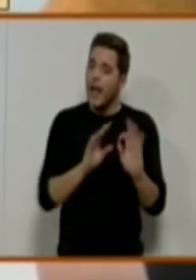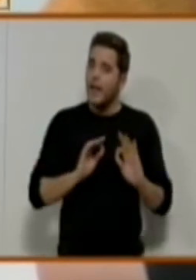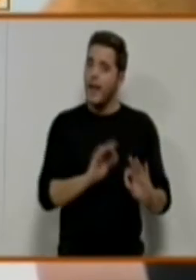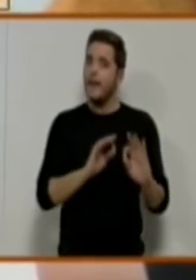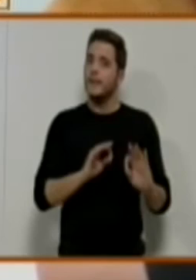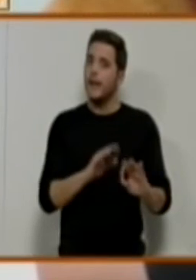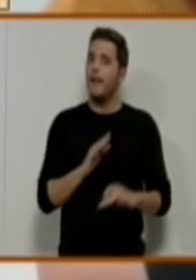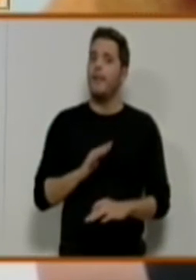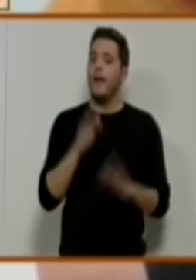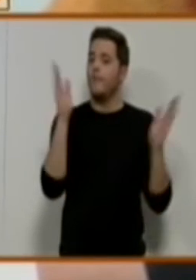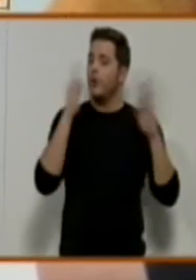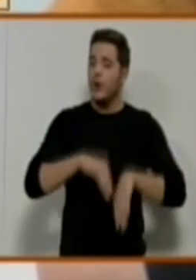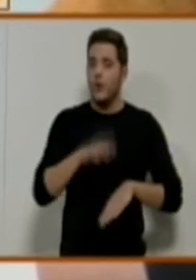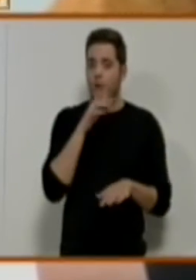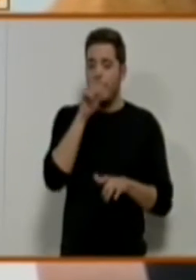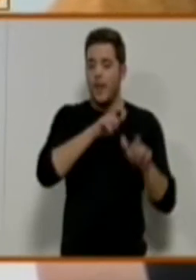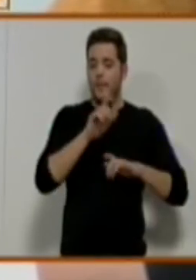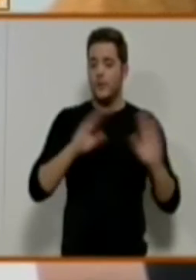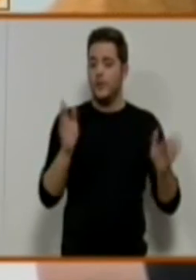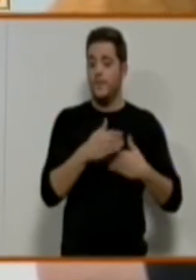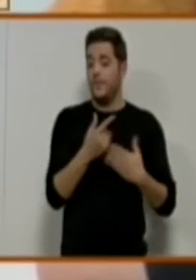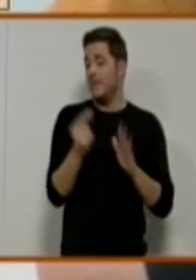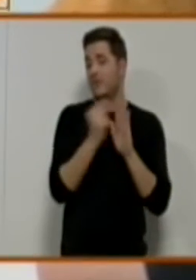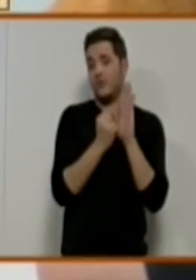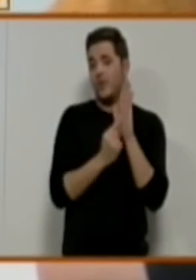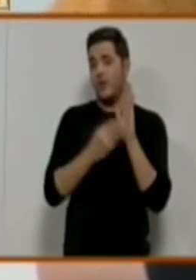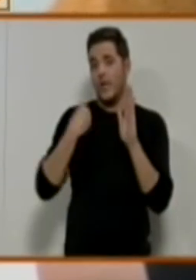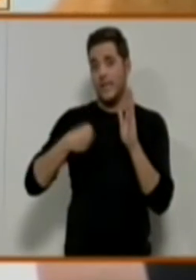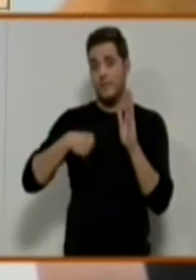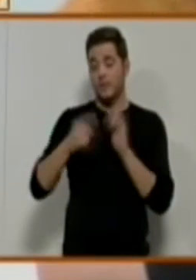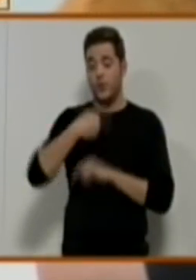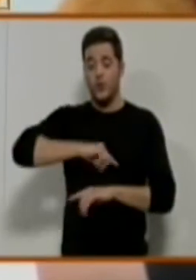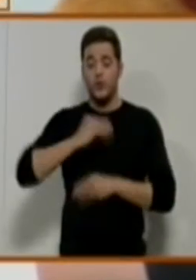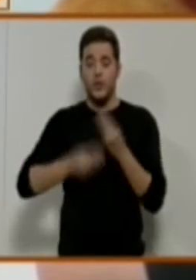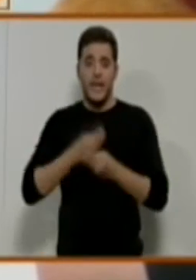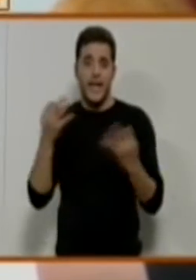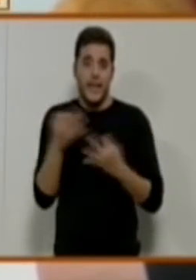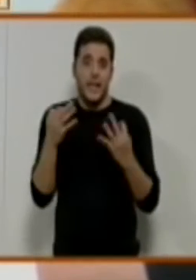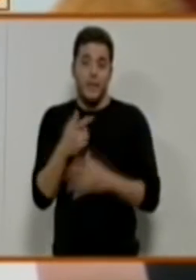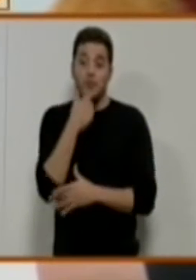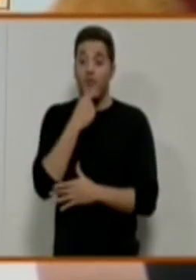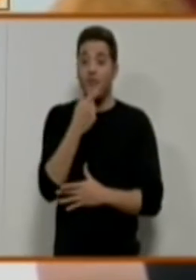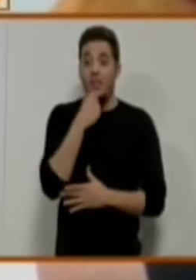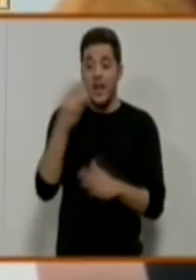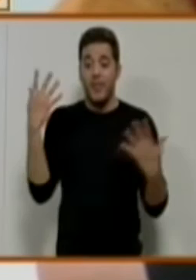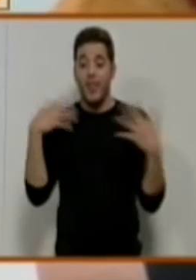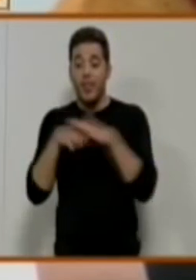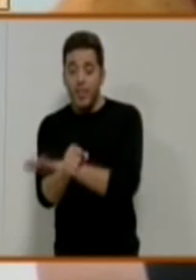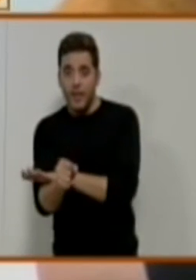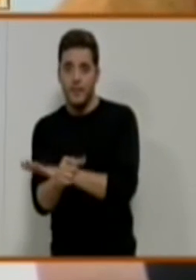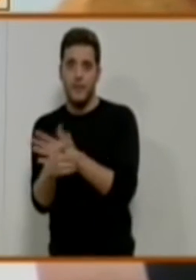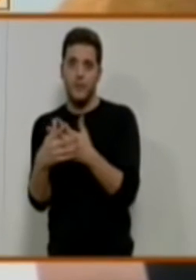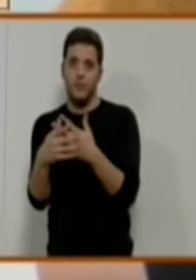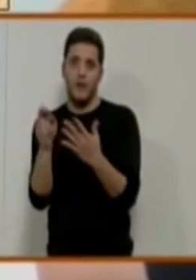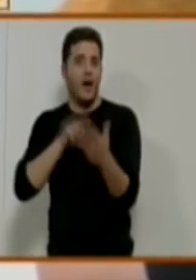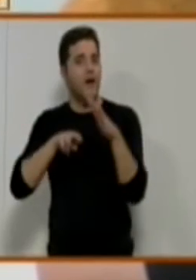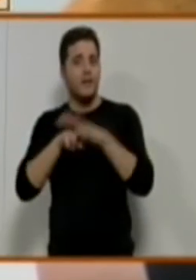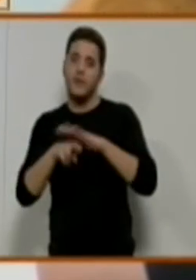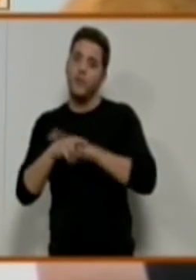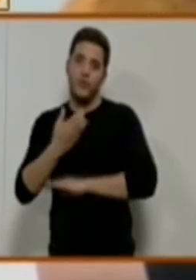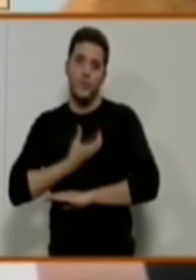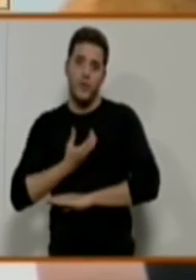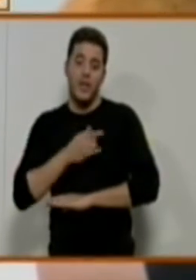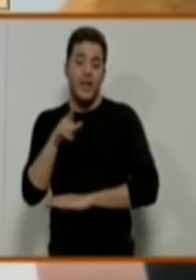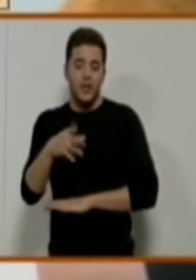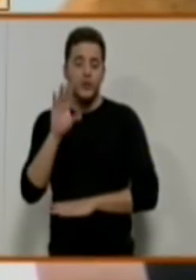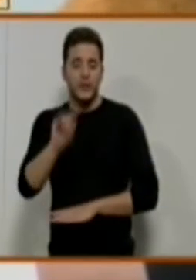para atender a las personas refugiadas. digo, en las mismas condiciones que el resto. Lo que hemos hecho es facilitar el acceso a los recursos municipales, que eso sí es